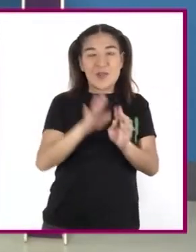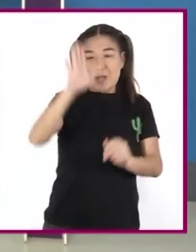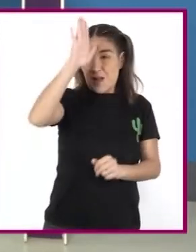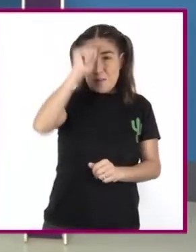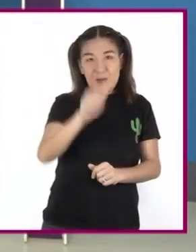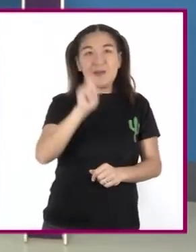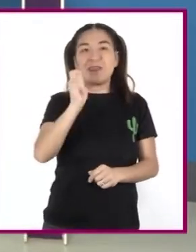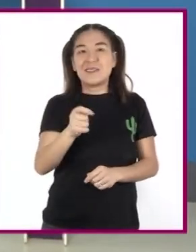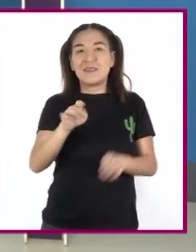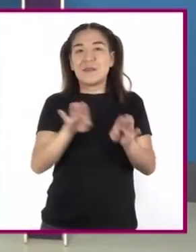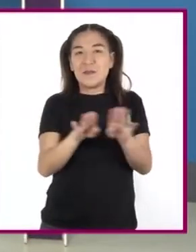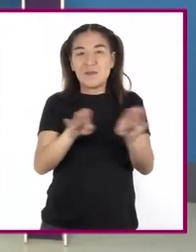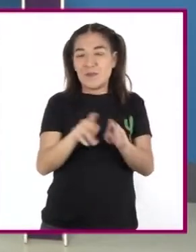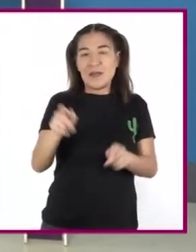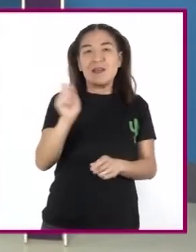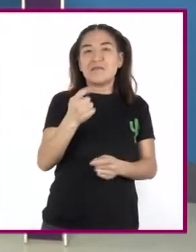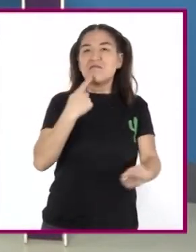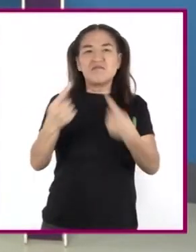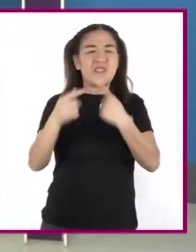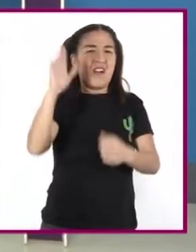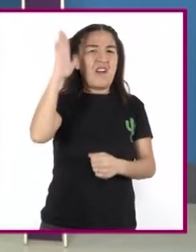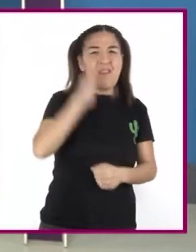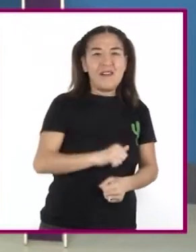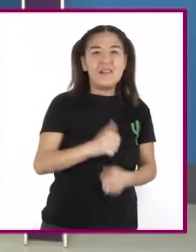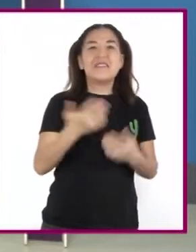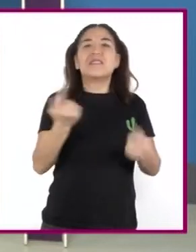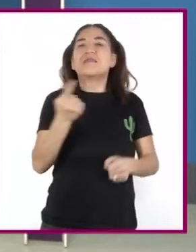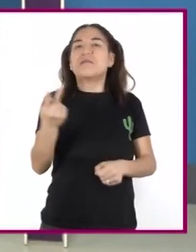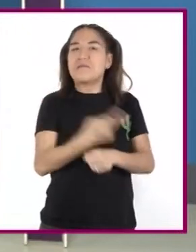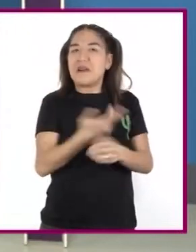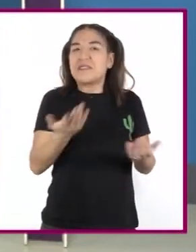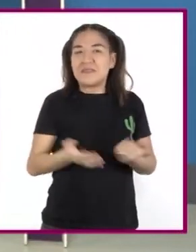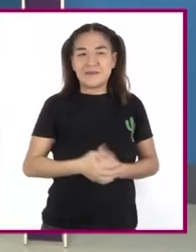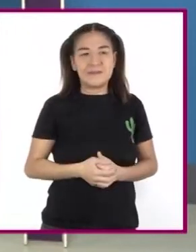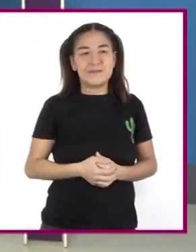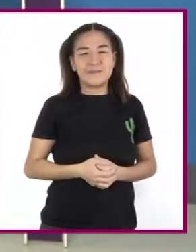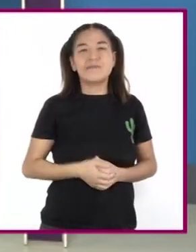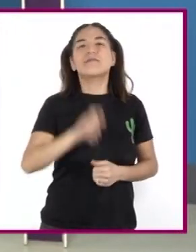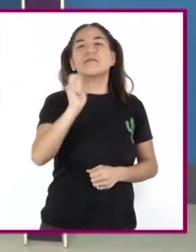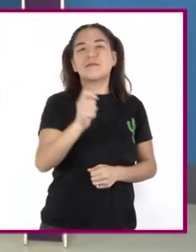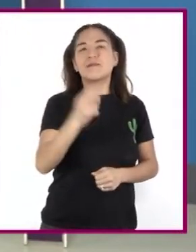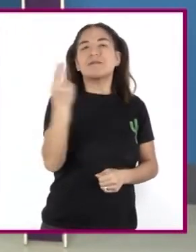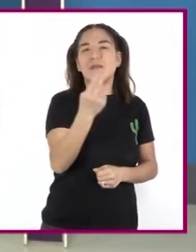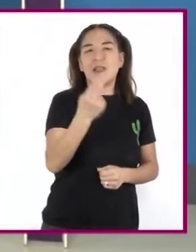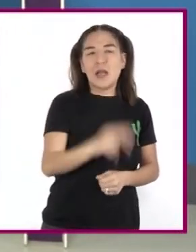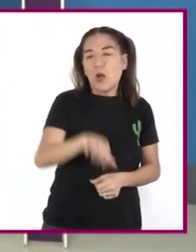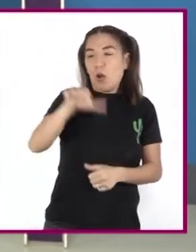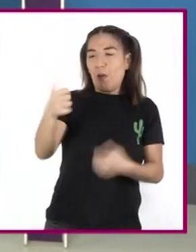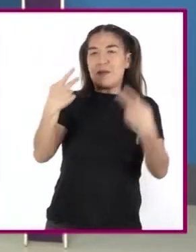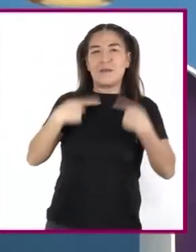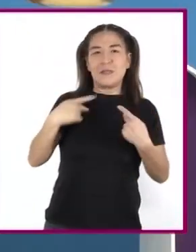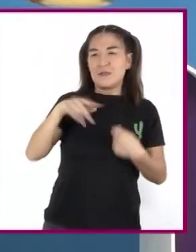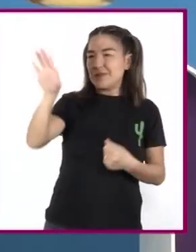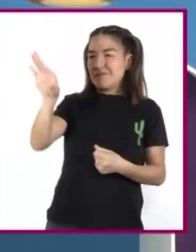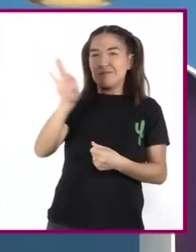y él Si no quieren dialogar Y negociar? Se recurre A la mediación